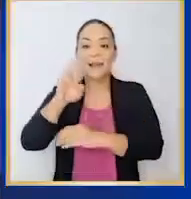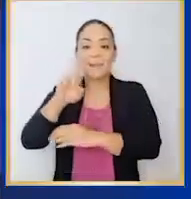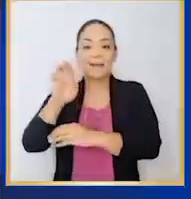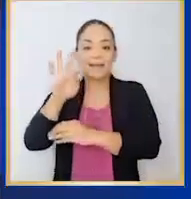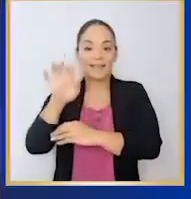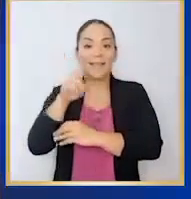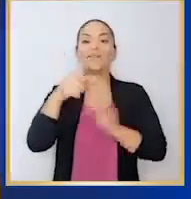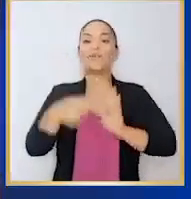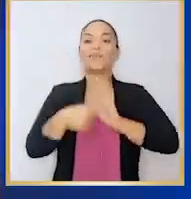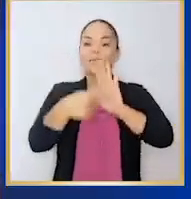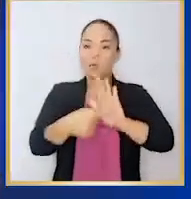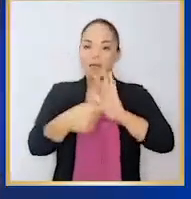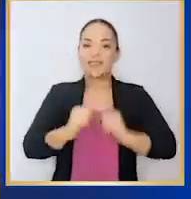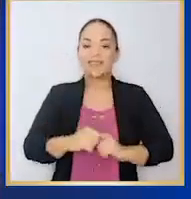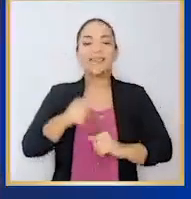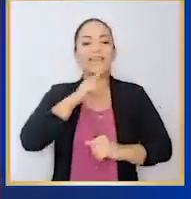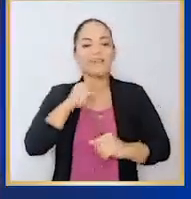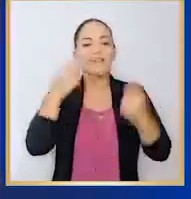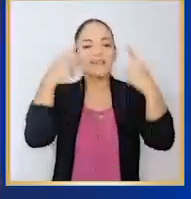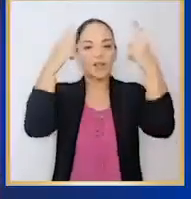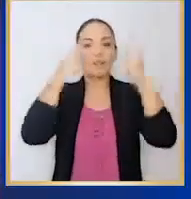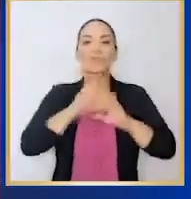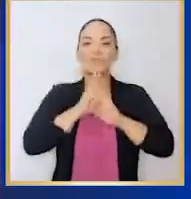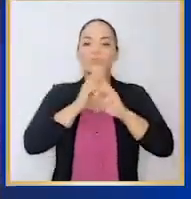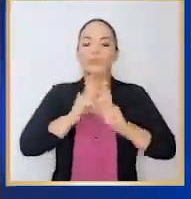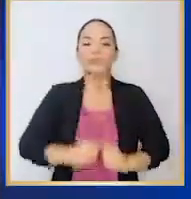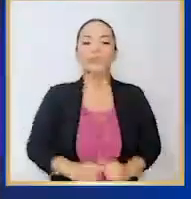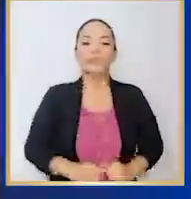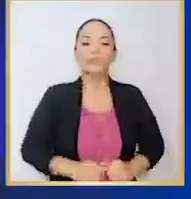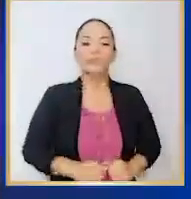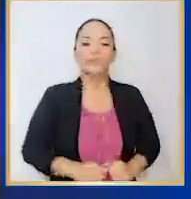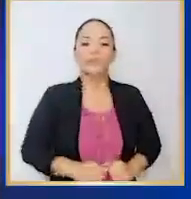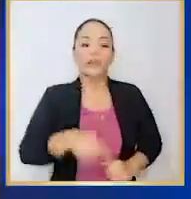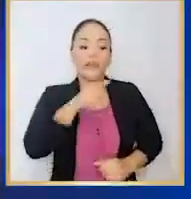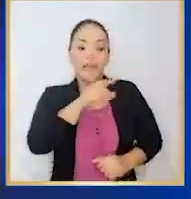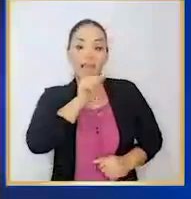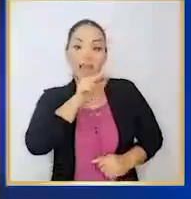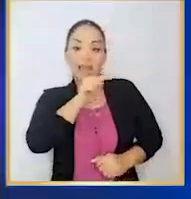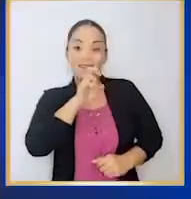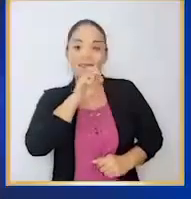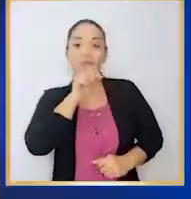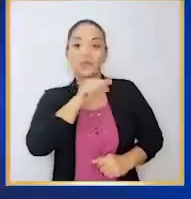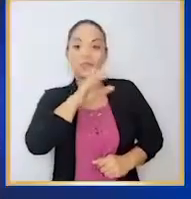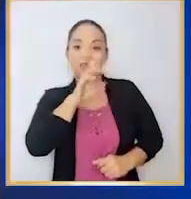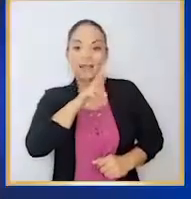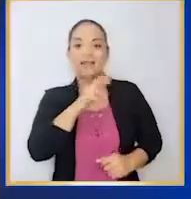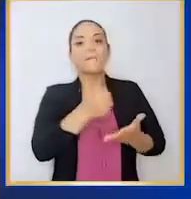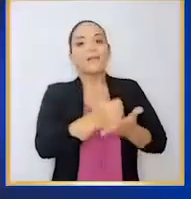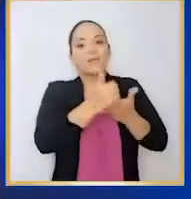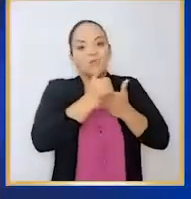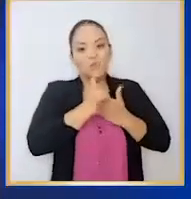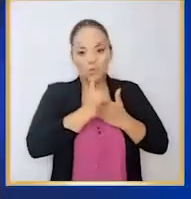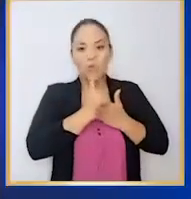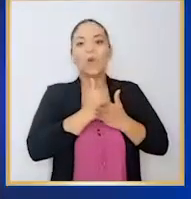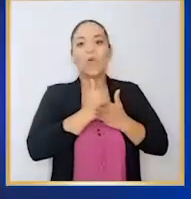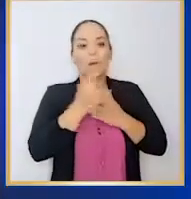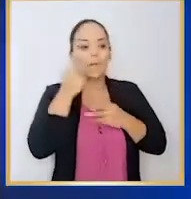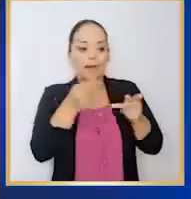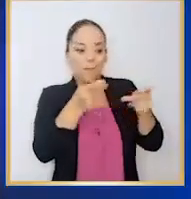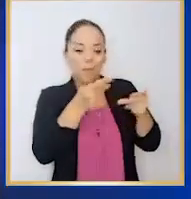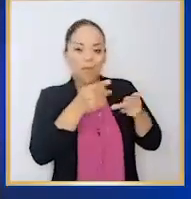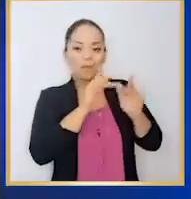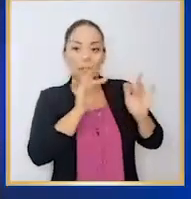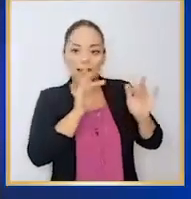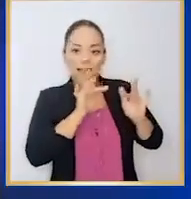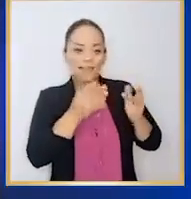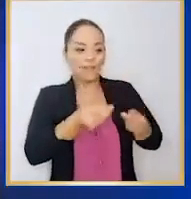estrategia BRETE demuestra que está consiguiendo resultados. La herramienta de ANE me ayudó a poder aplicar a diferentes clases